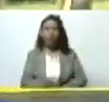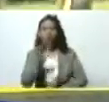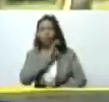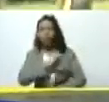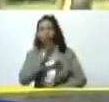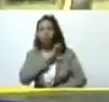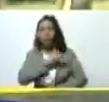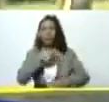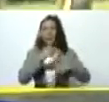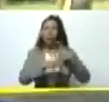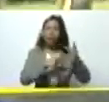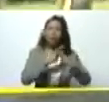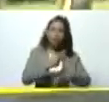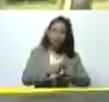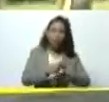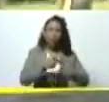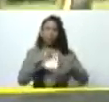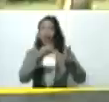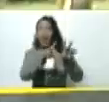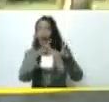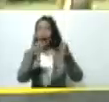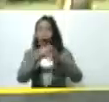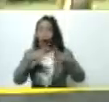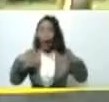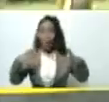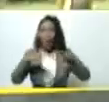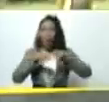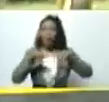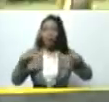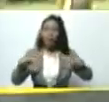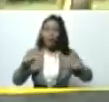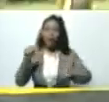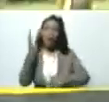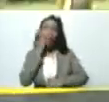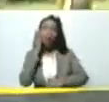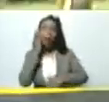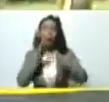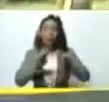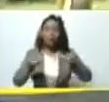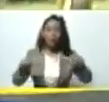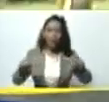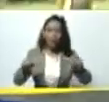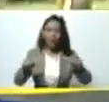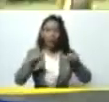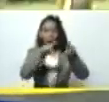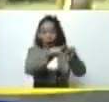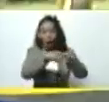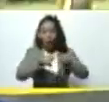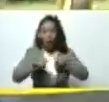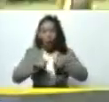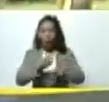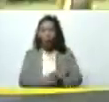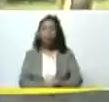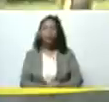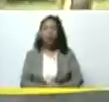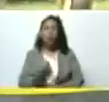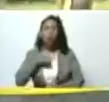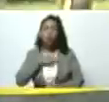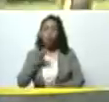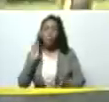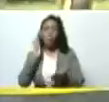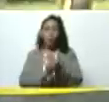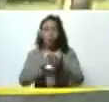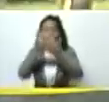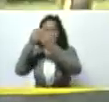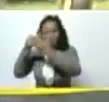socioproductivo en el campo en la tierra en la pachamama en la agricultura nos pusimos a estudiar